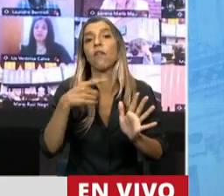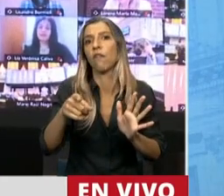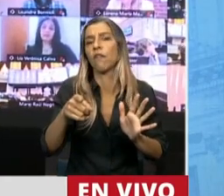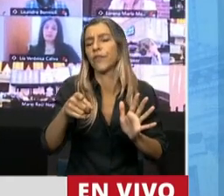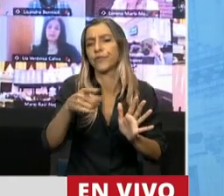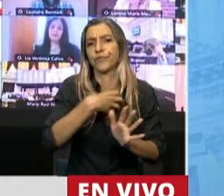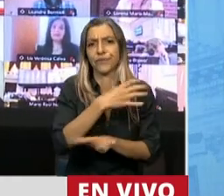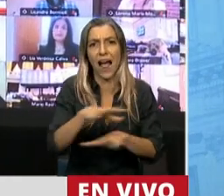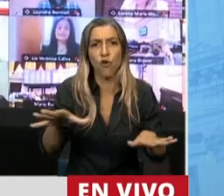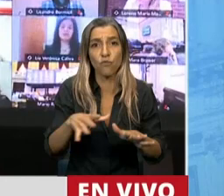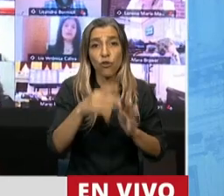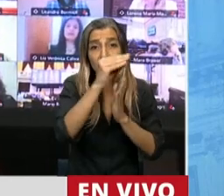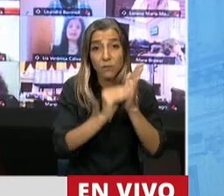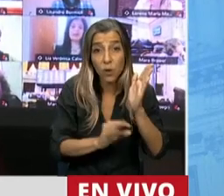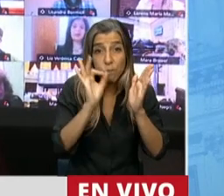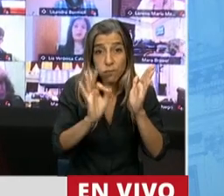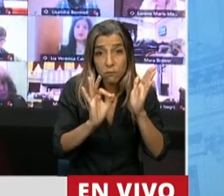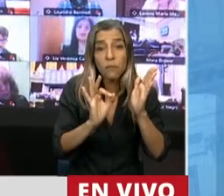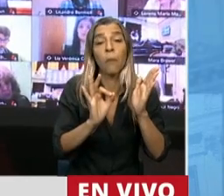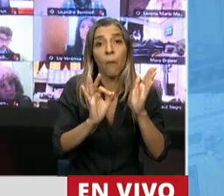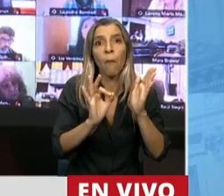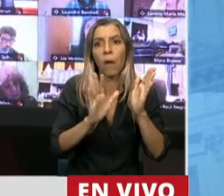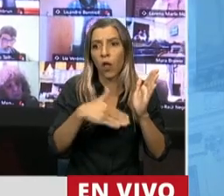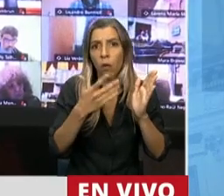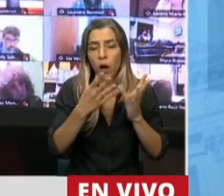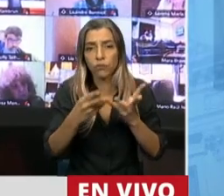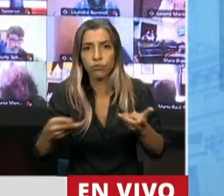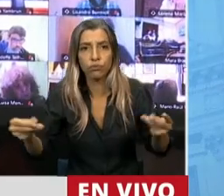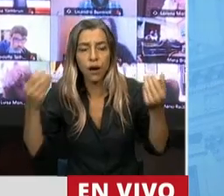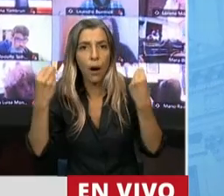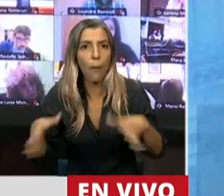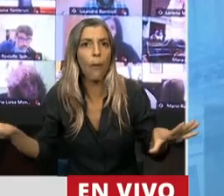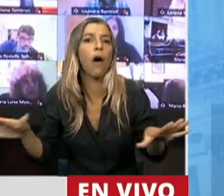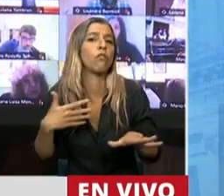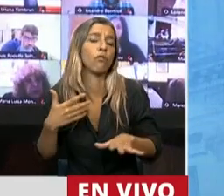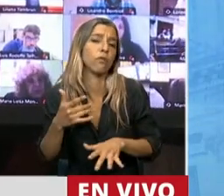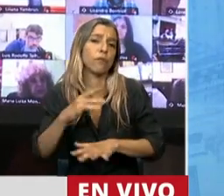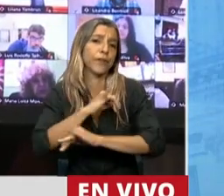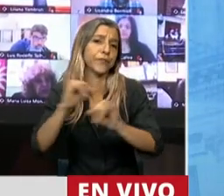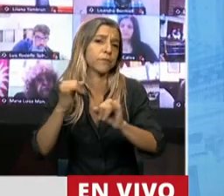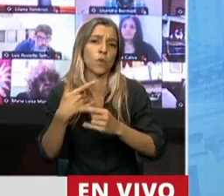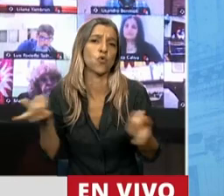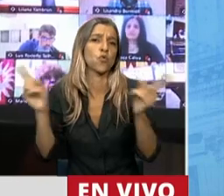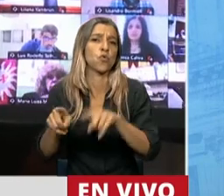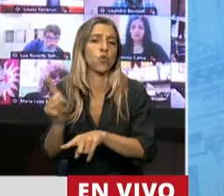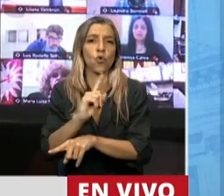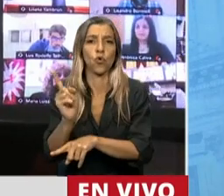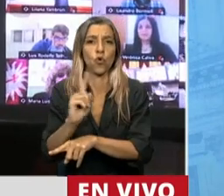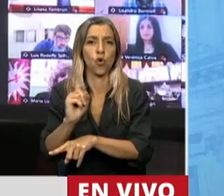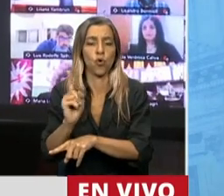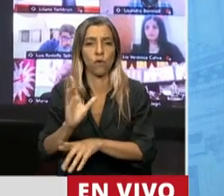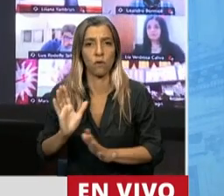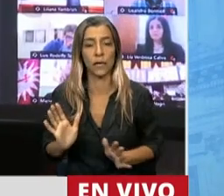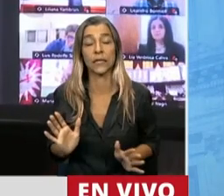este año han manifestado que no van a volver a la escuela. Viendo también, Presidente, la situación